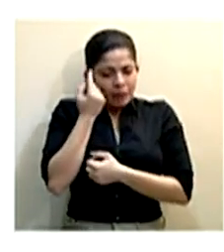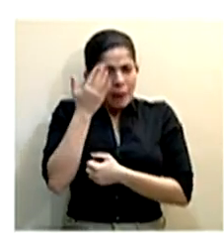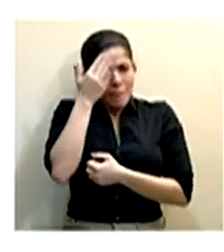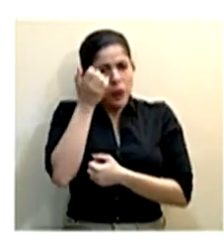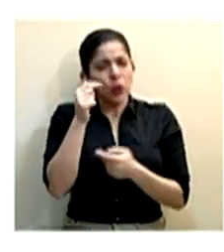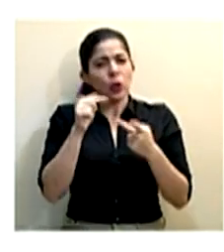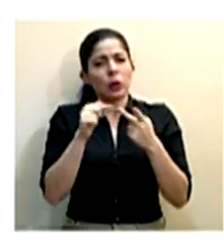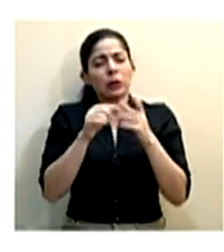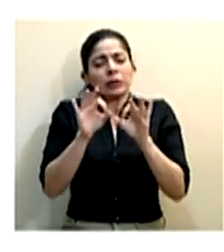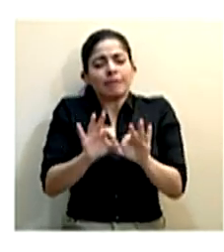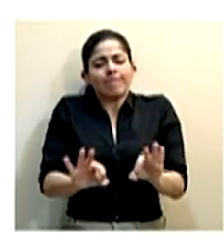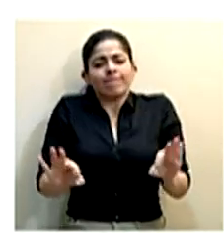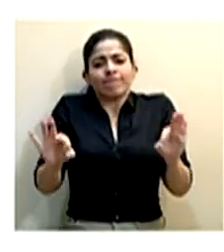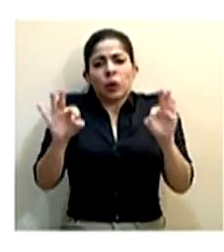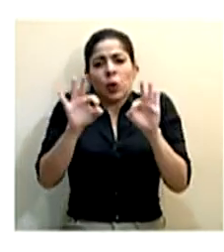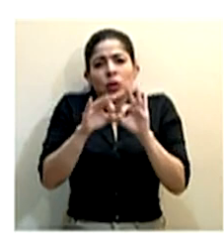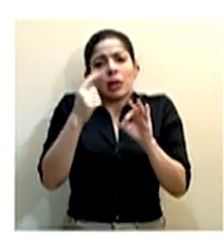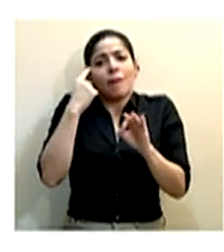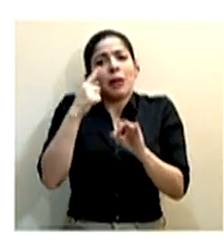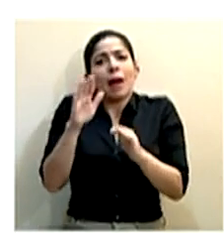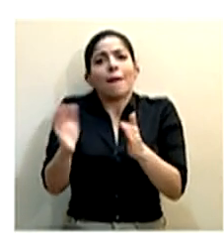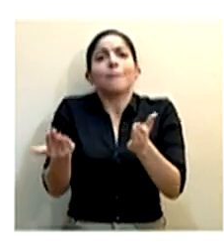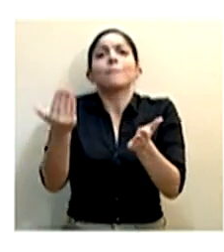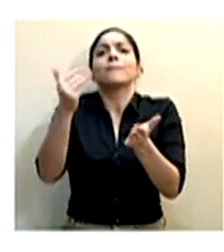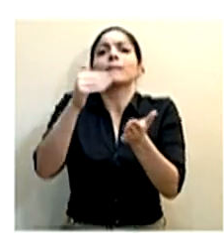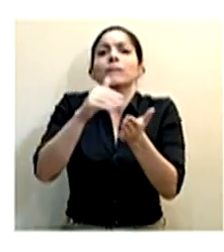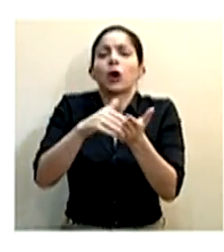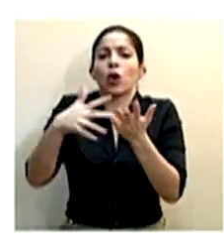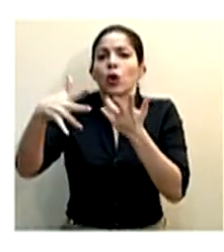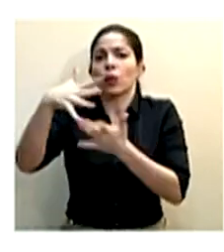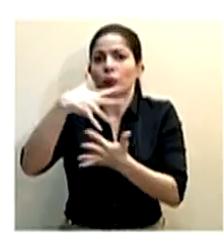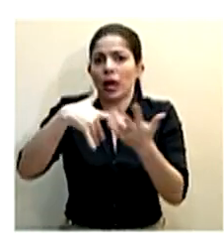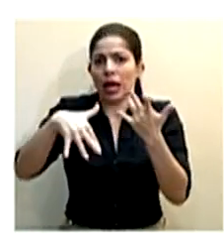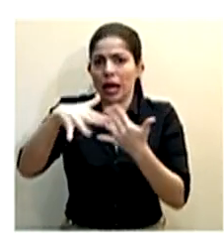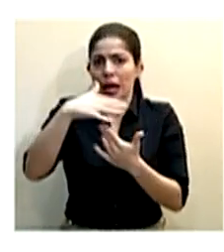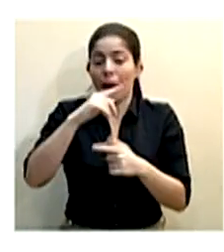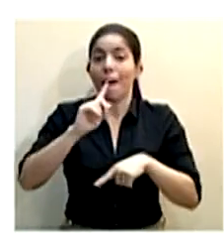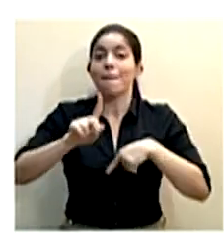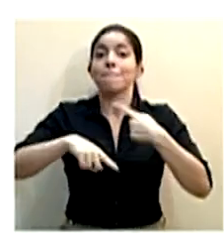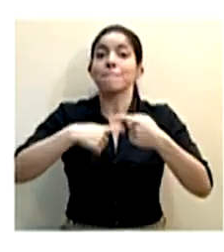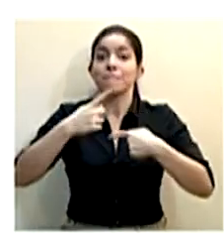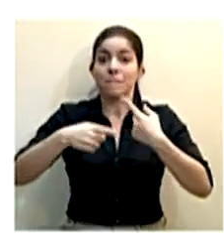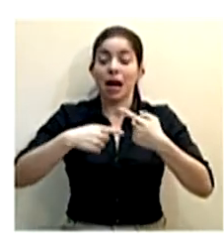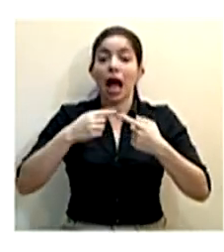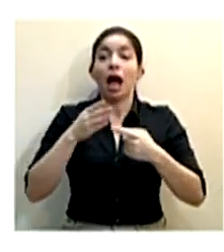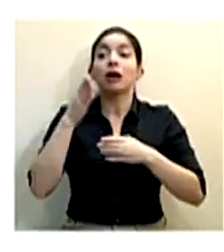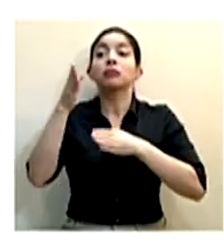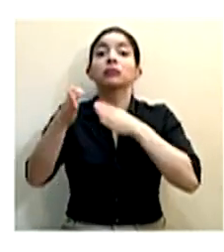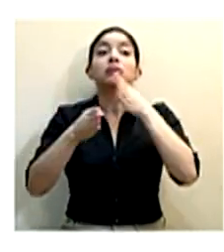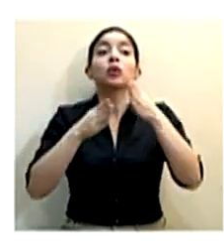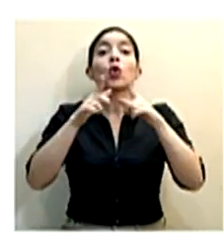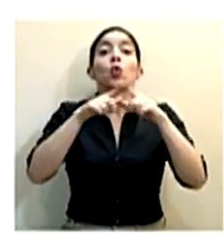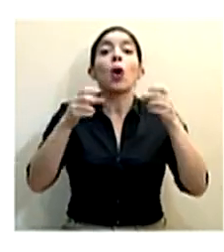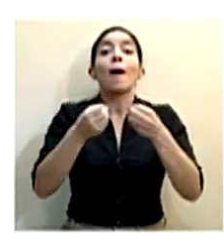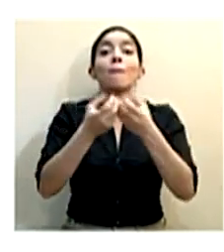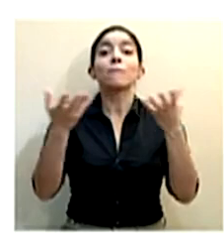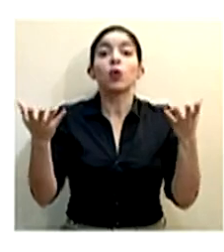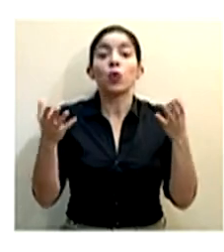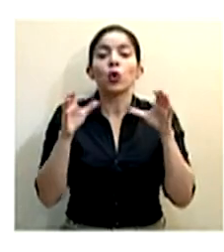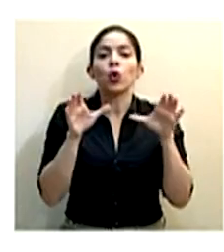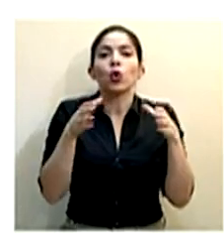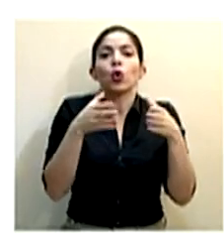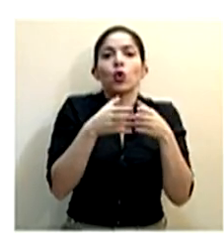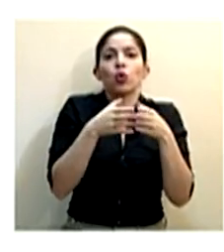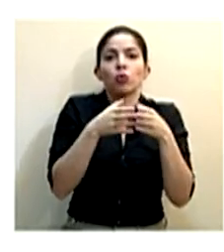es clave para este retomar muchas de las actividades. Vamos a movilizarnos a lugares públicos en burbujas